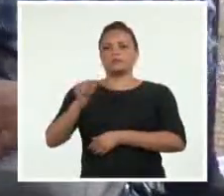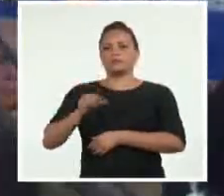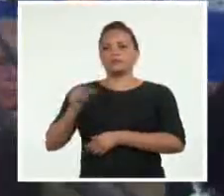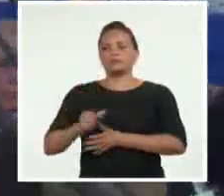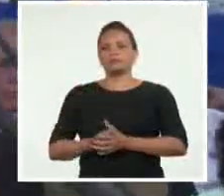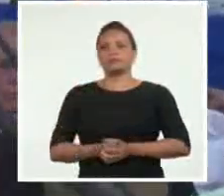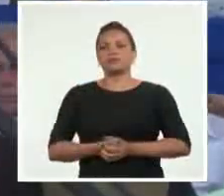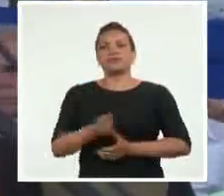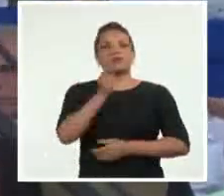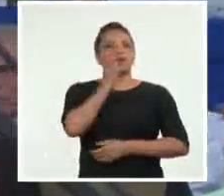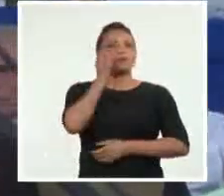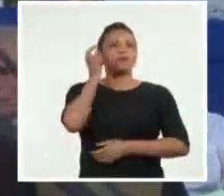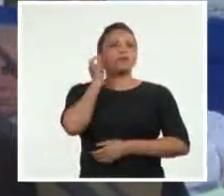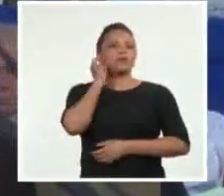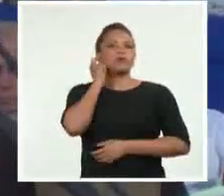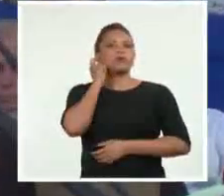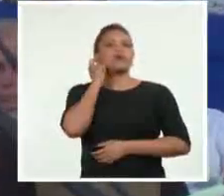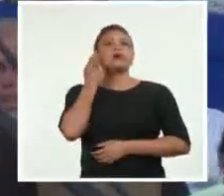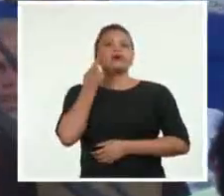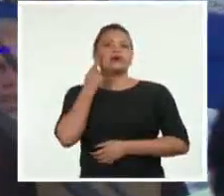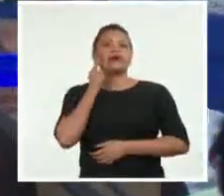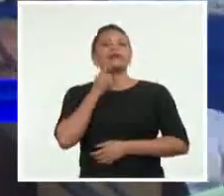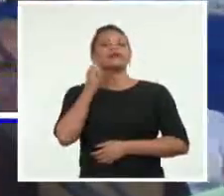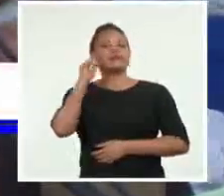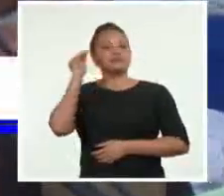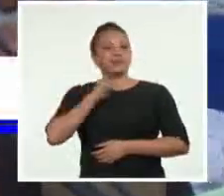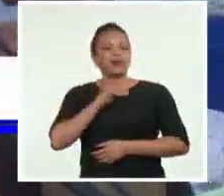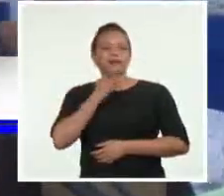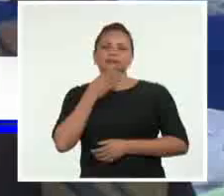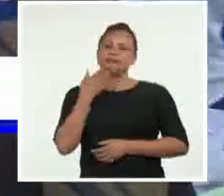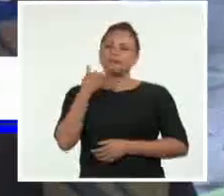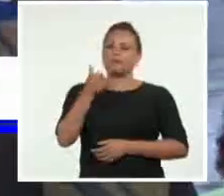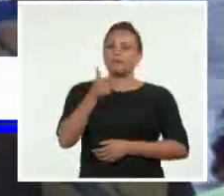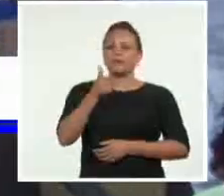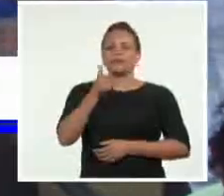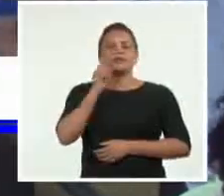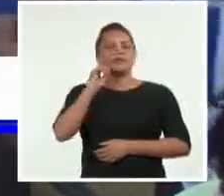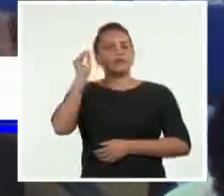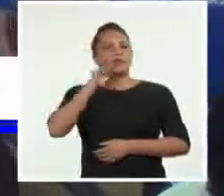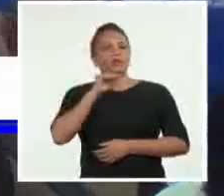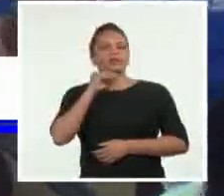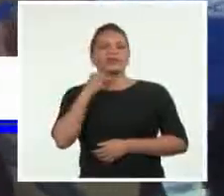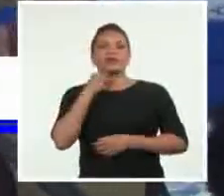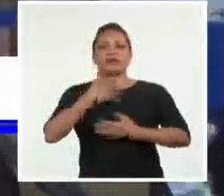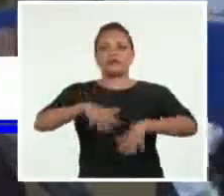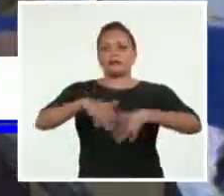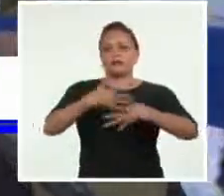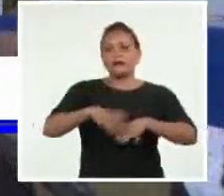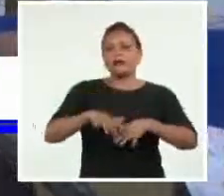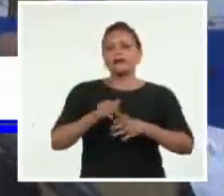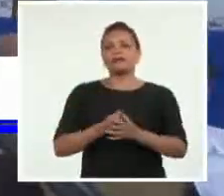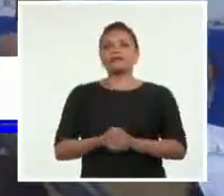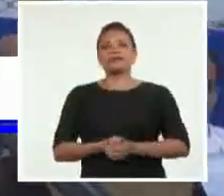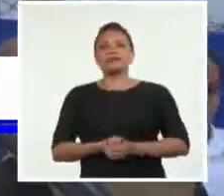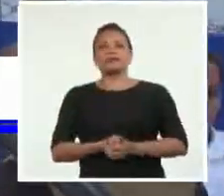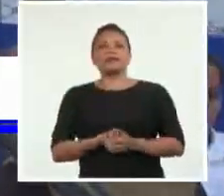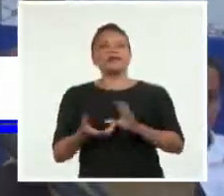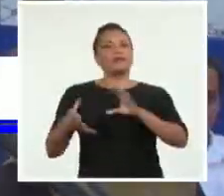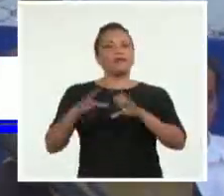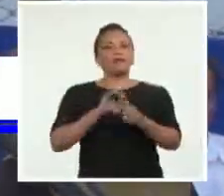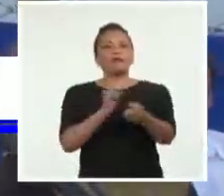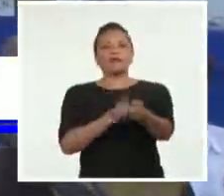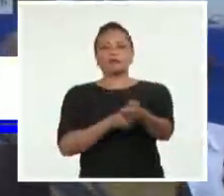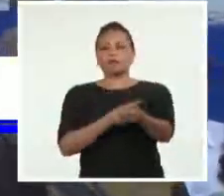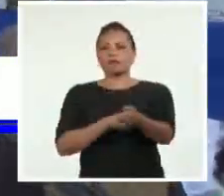Son hombres y mujeres que han caminado Santa Clara, que conocen sus calles, su idiosincrasia, la